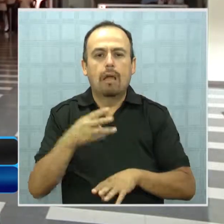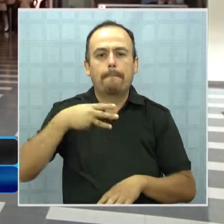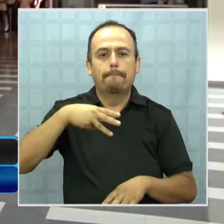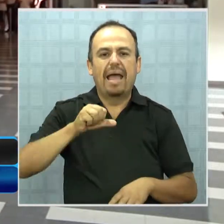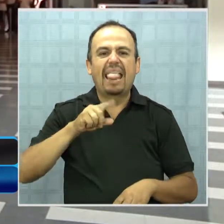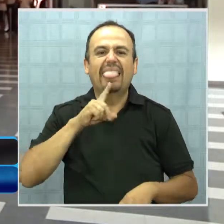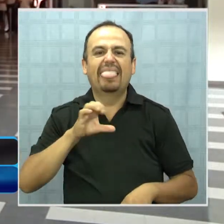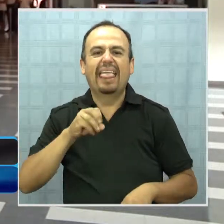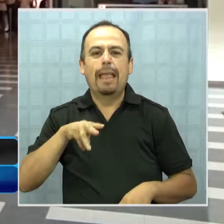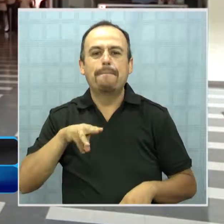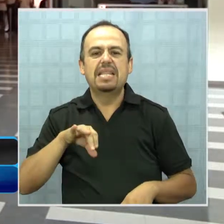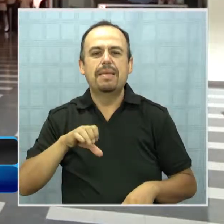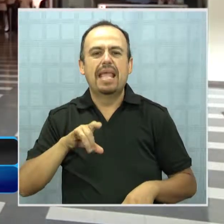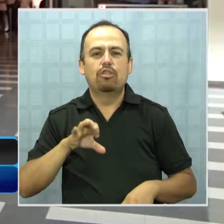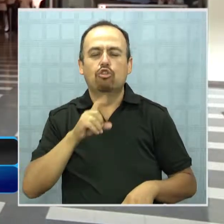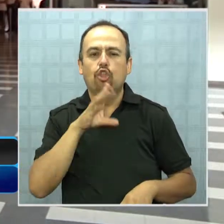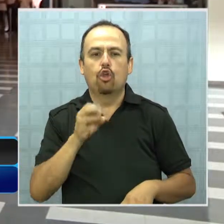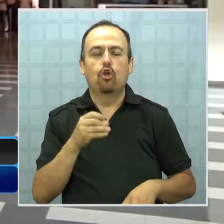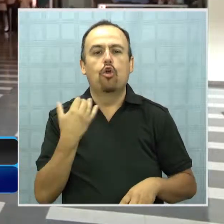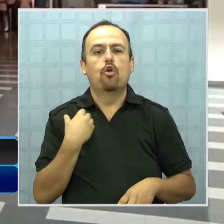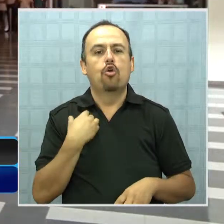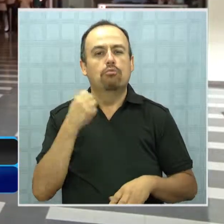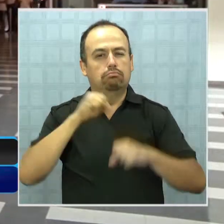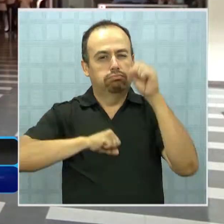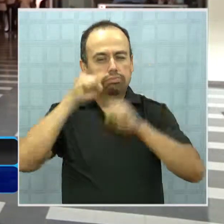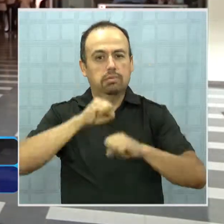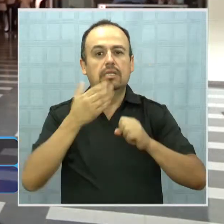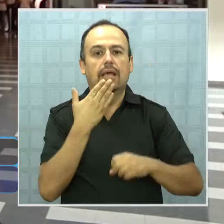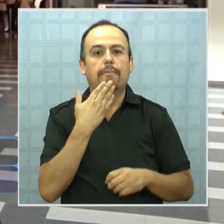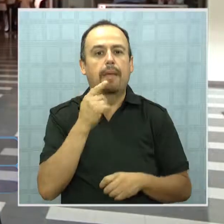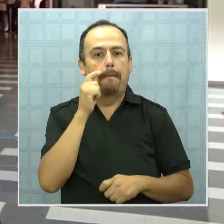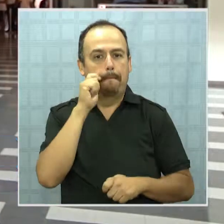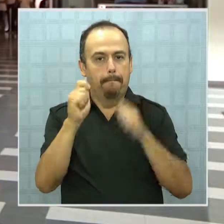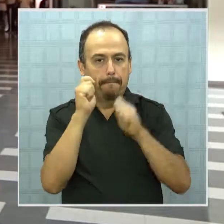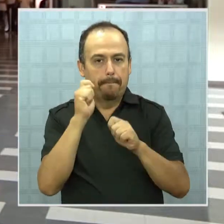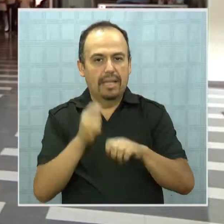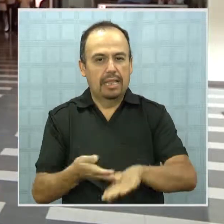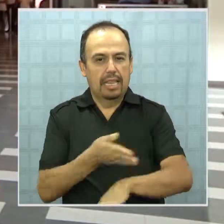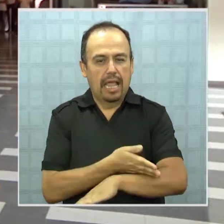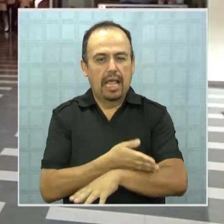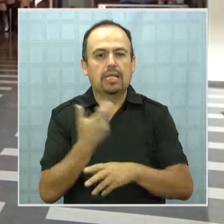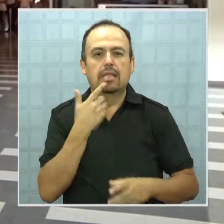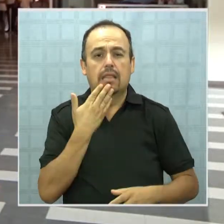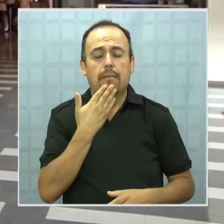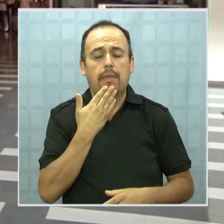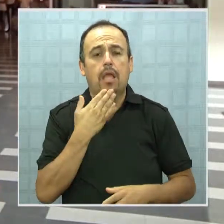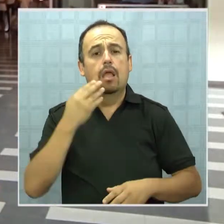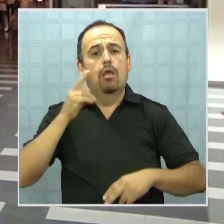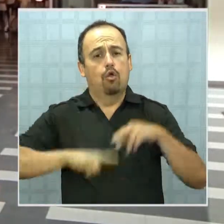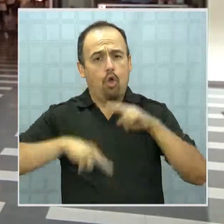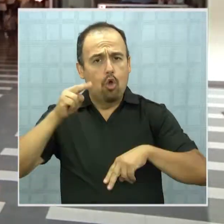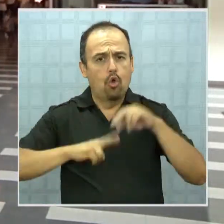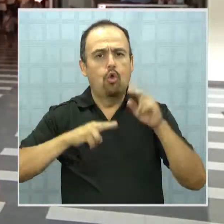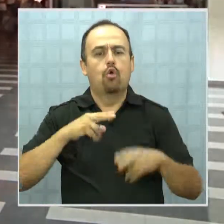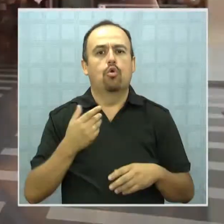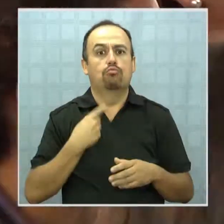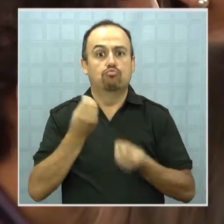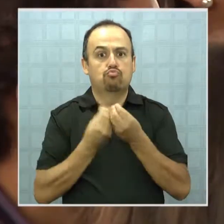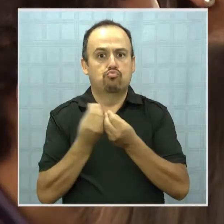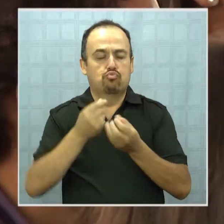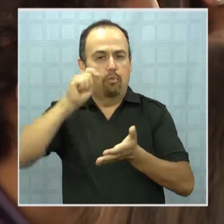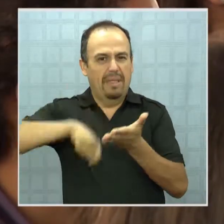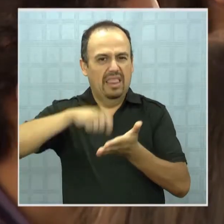prevención de riesgo. Esa ha sido muy, muy demandada. También el área de construcción, con una alta matrícula,